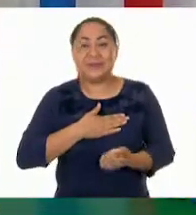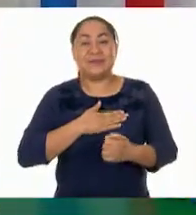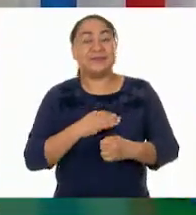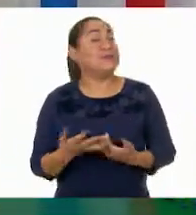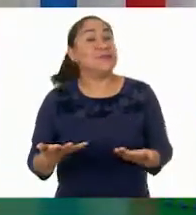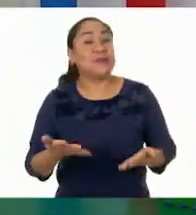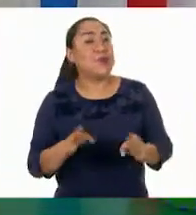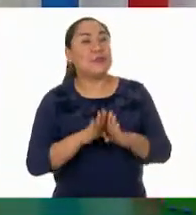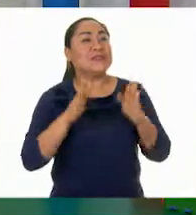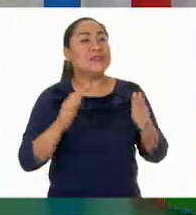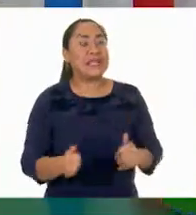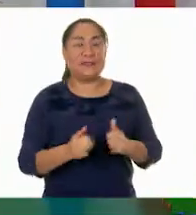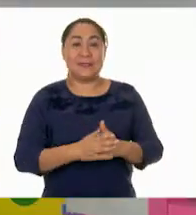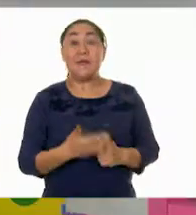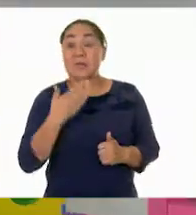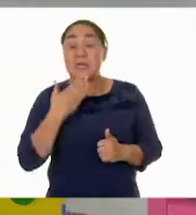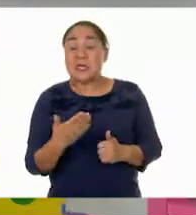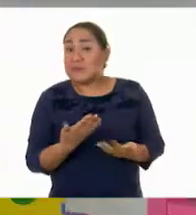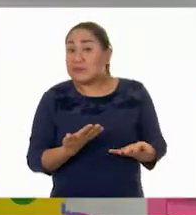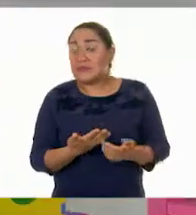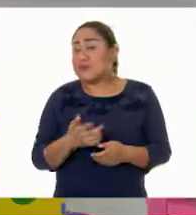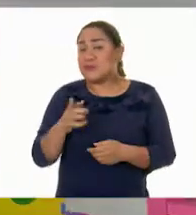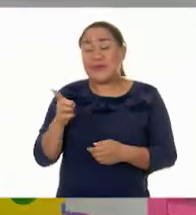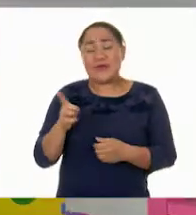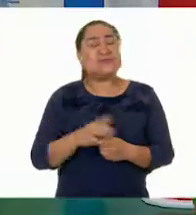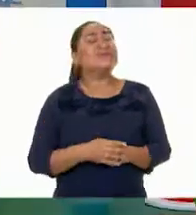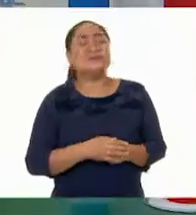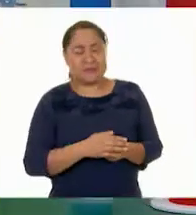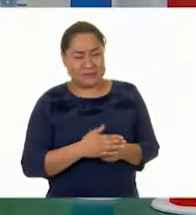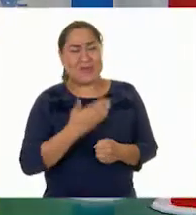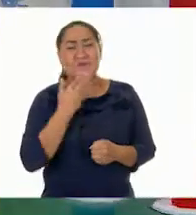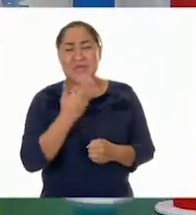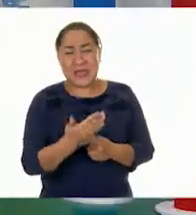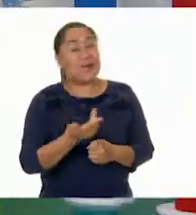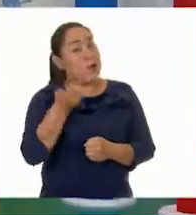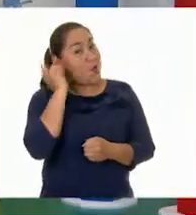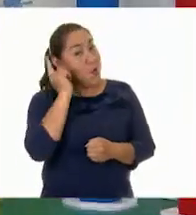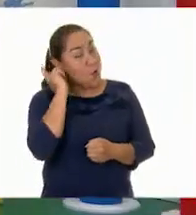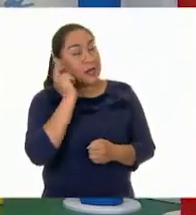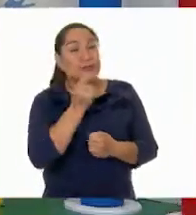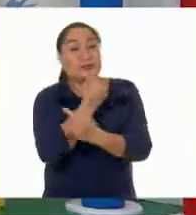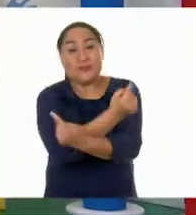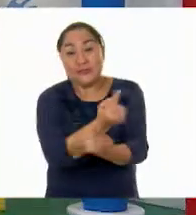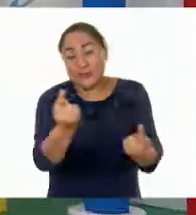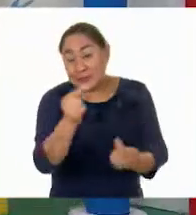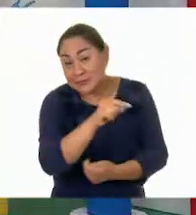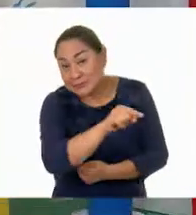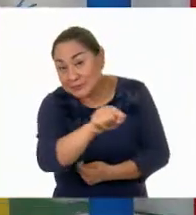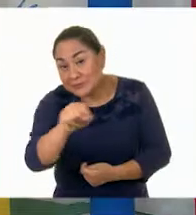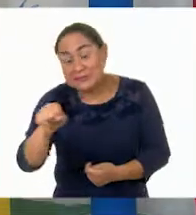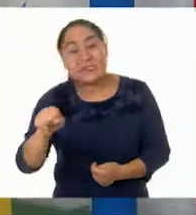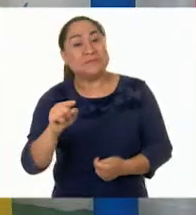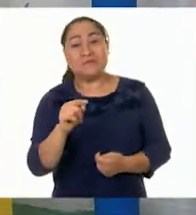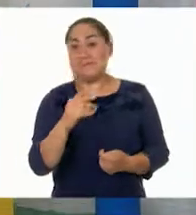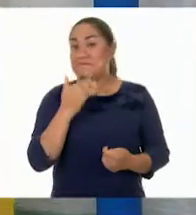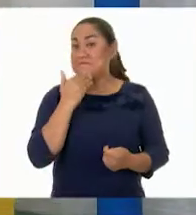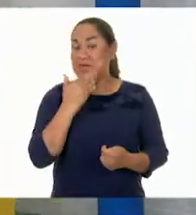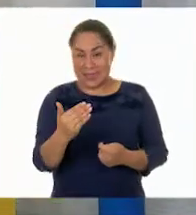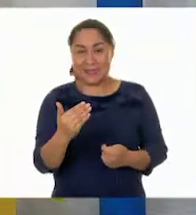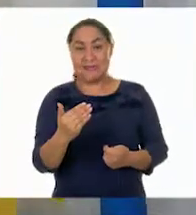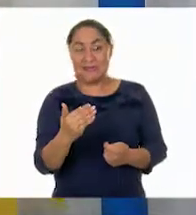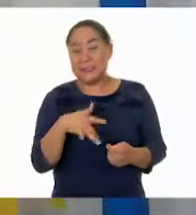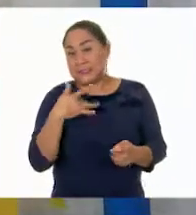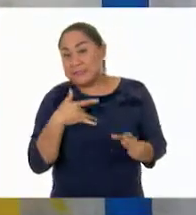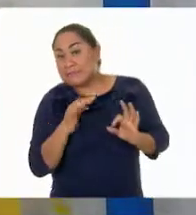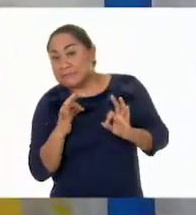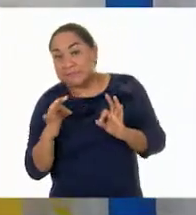¿Cómo estás? Muy bien, ¿y tú? Muy bien, y también espero que nuestras niñas y niños en casa estén bien, estén listas y listos, porque